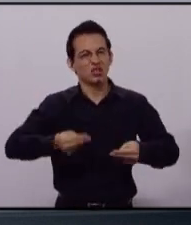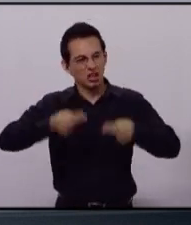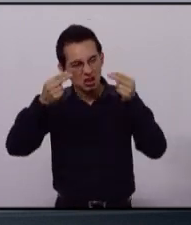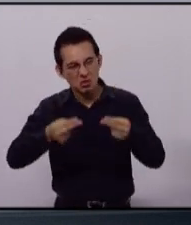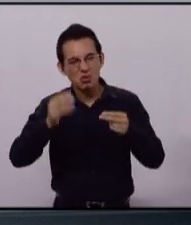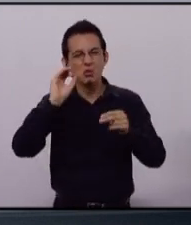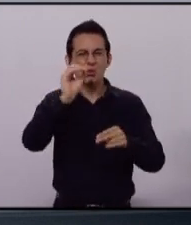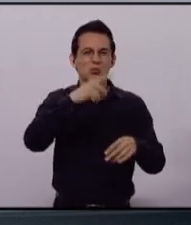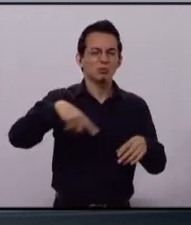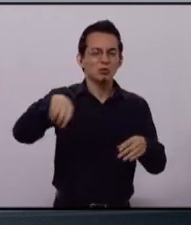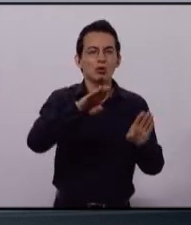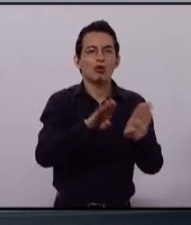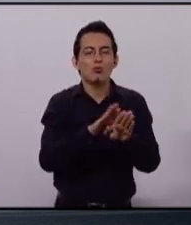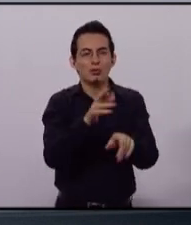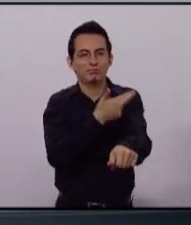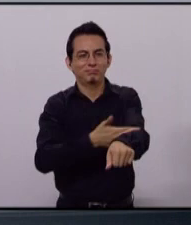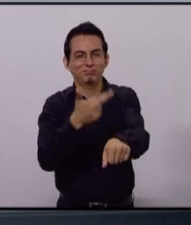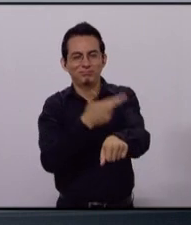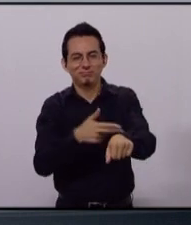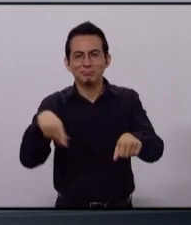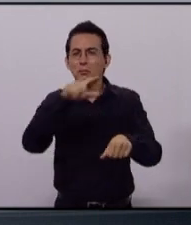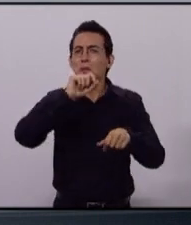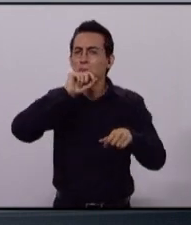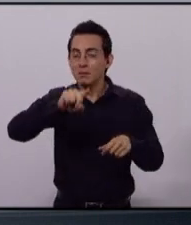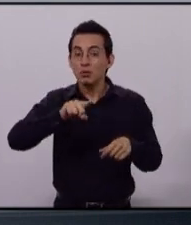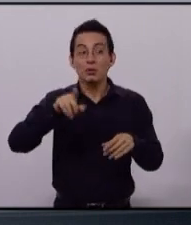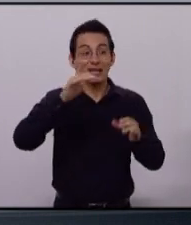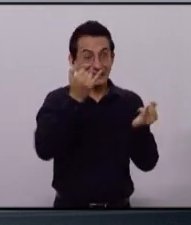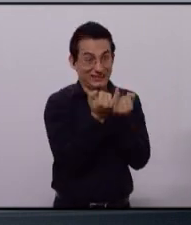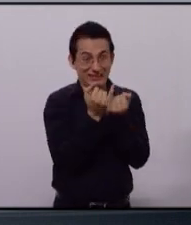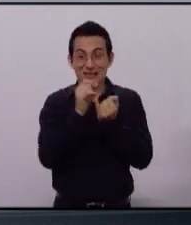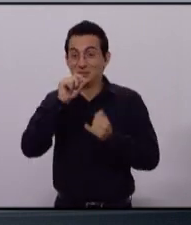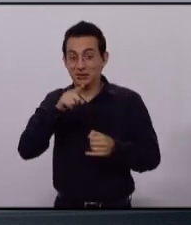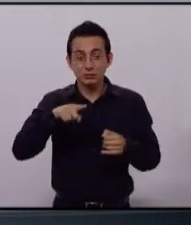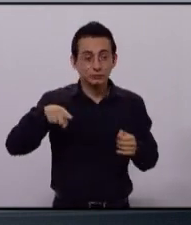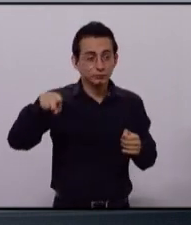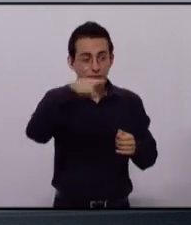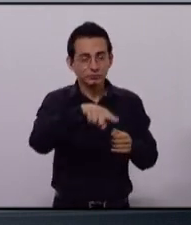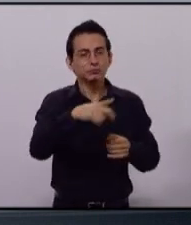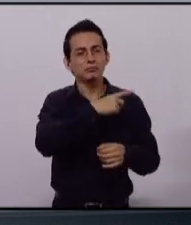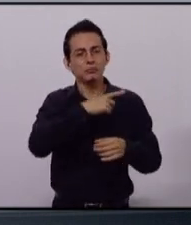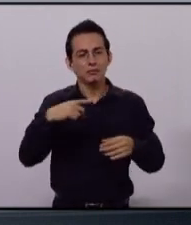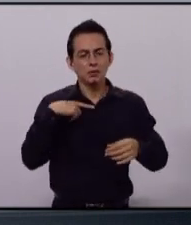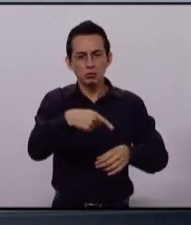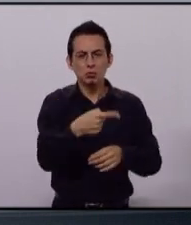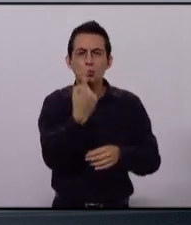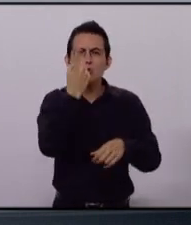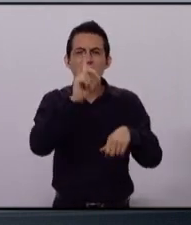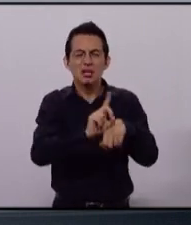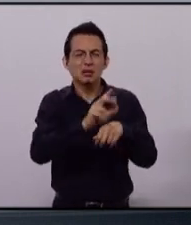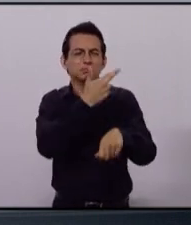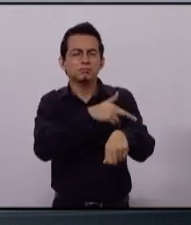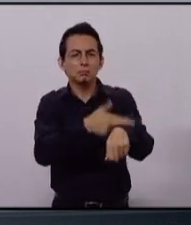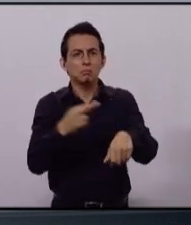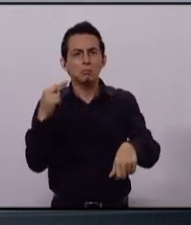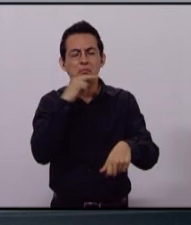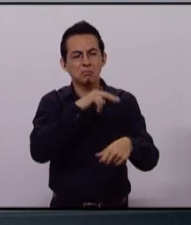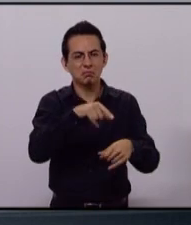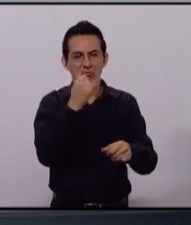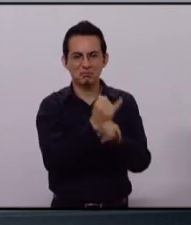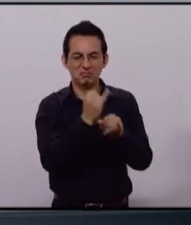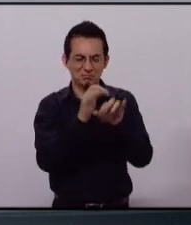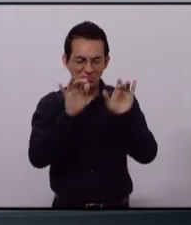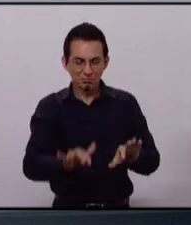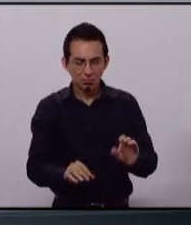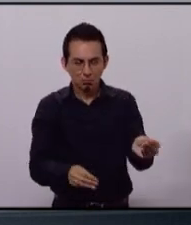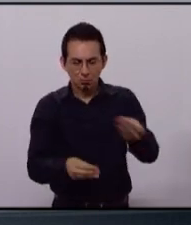y donde lo permite el Plan Parcial de Desarrollo, para que ellos puedan vender al día siguiente de obtener su licencia en línea y darles un